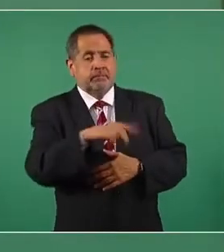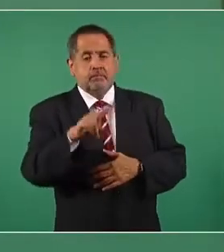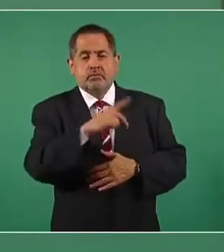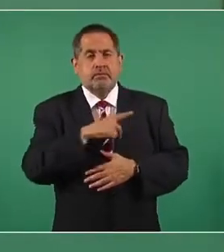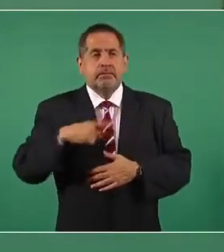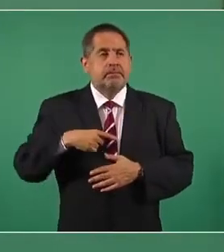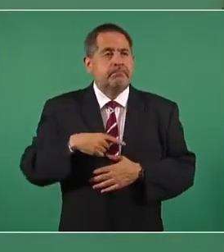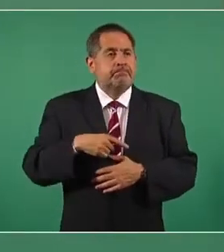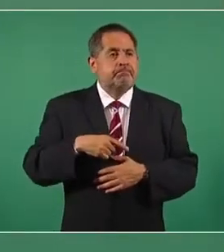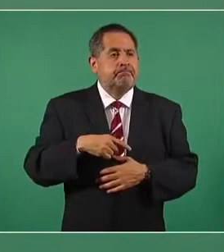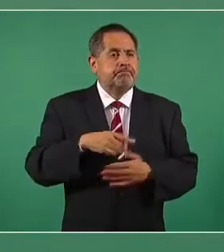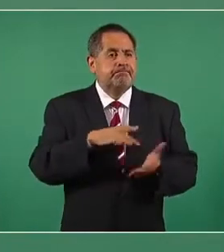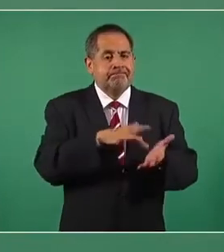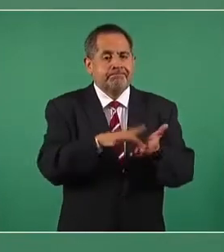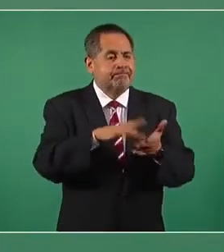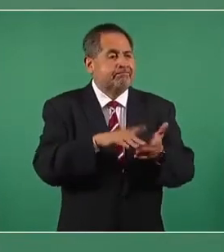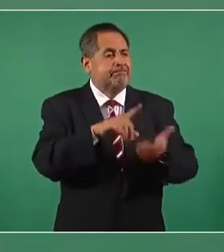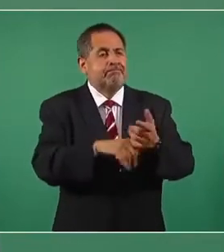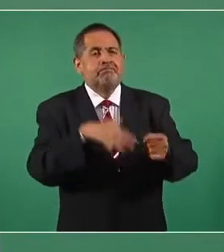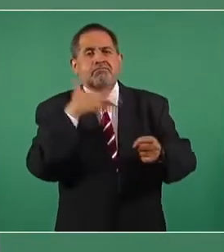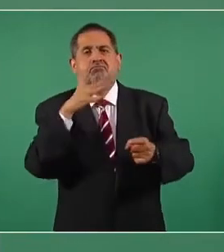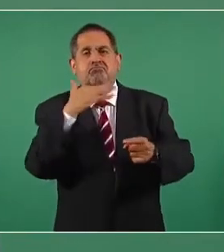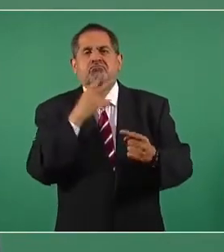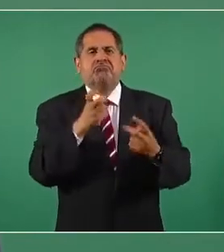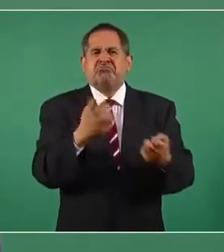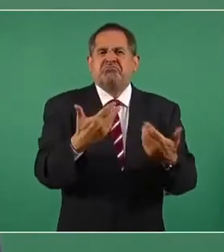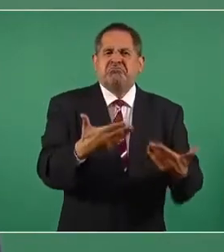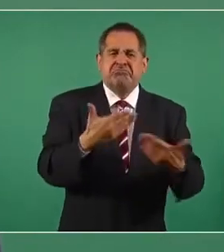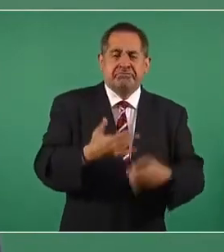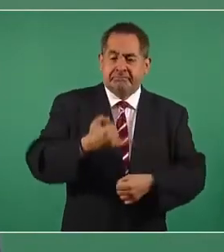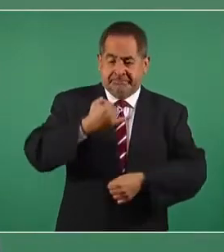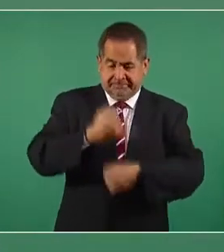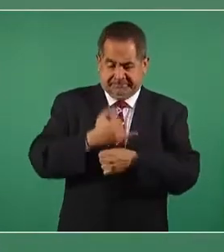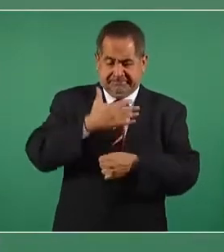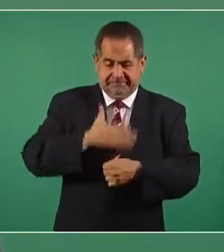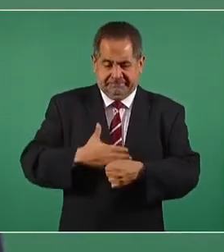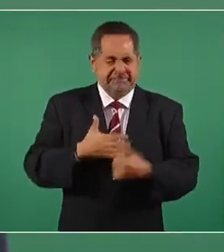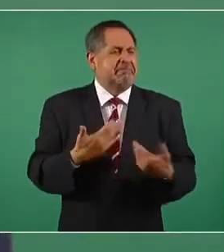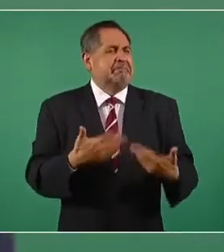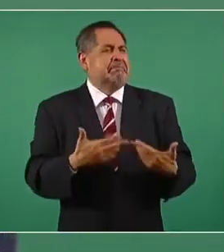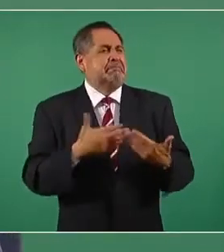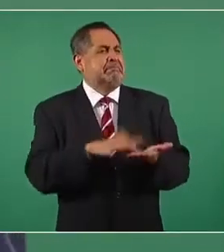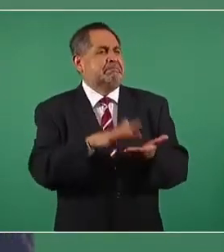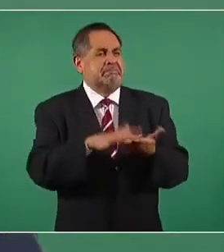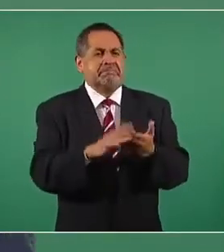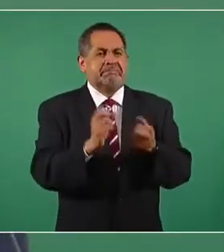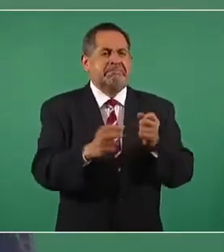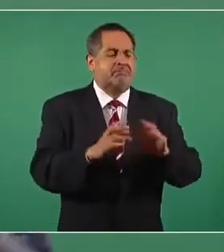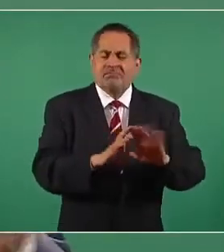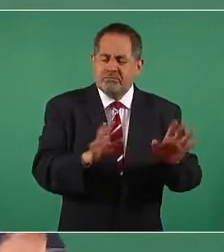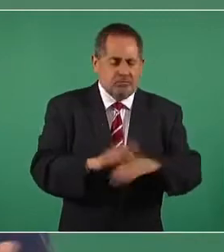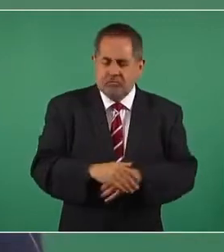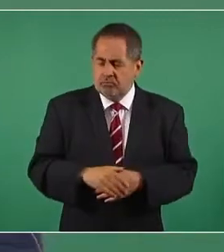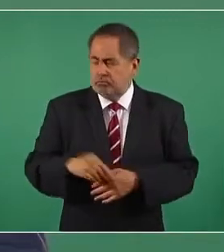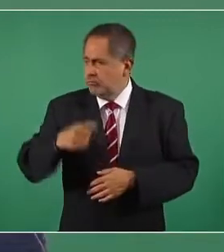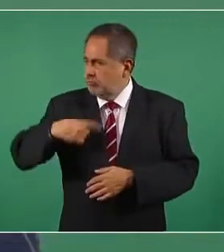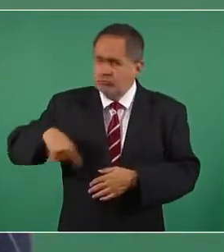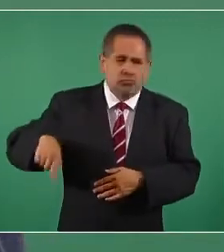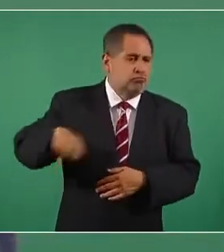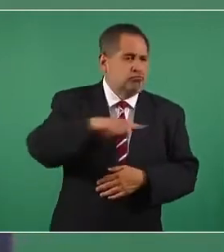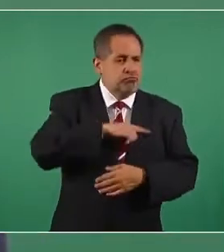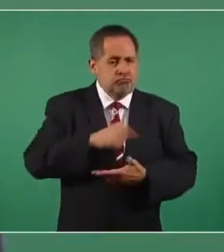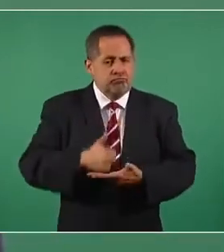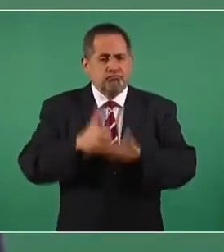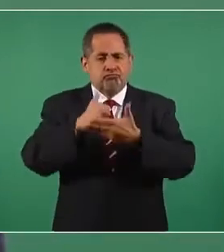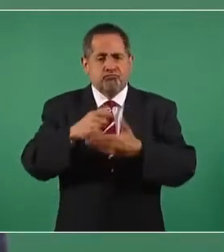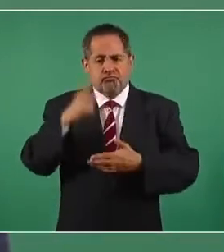régimen de corrupción, de injusticias, de privilegios, que todos ayudáramos para tener